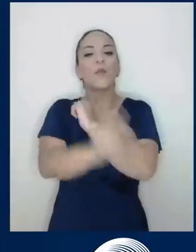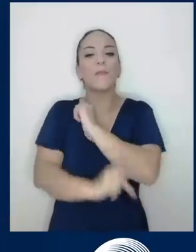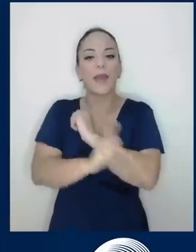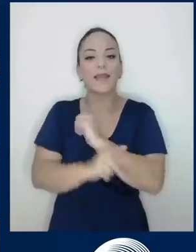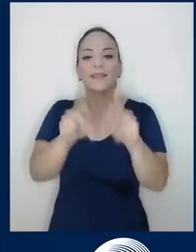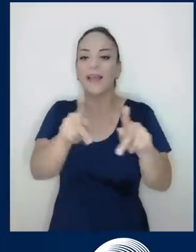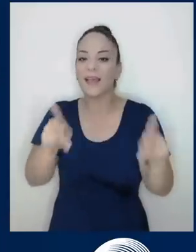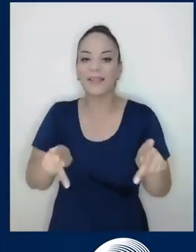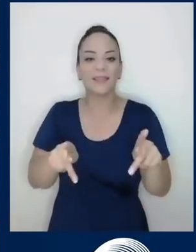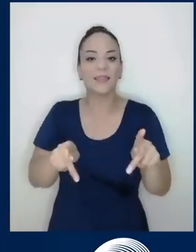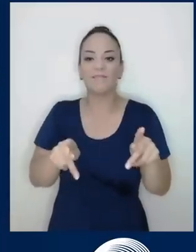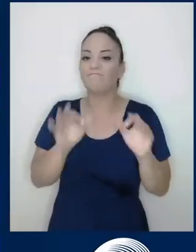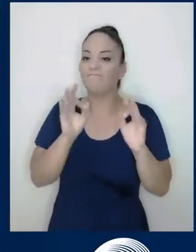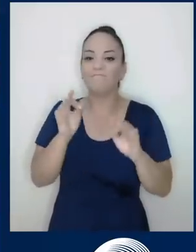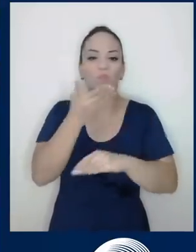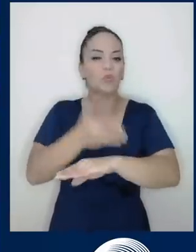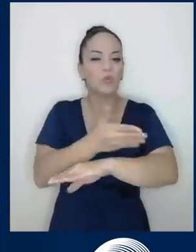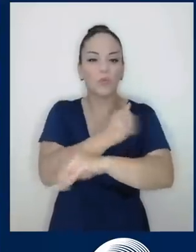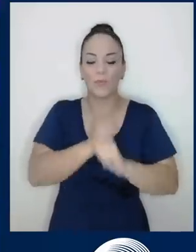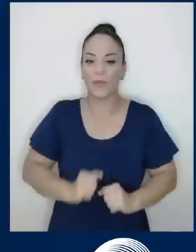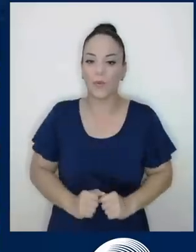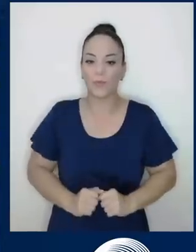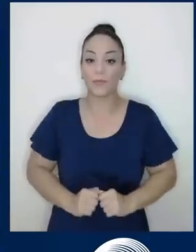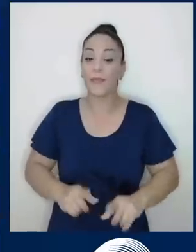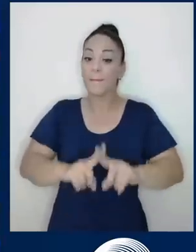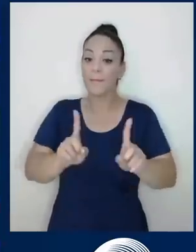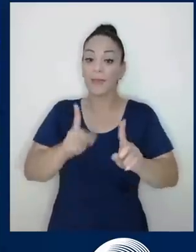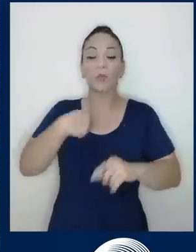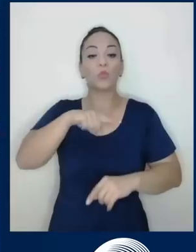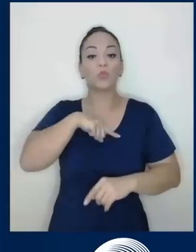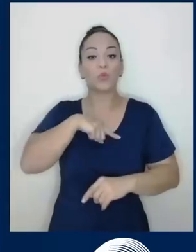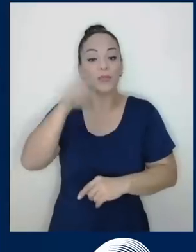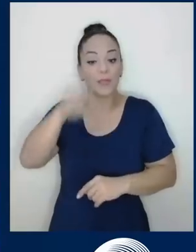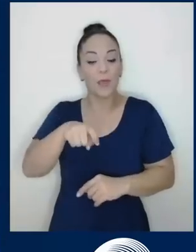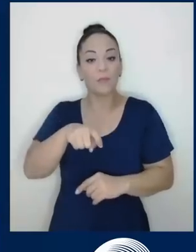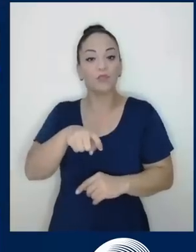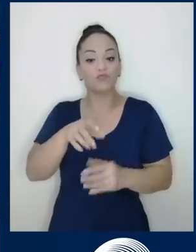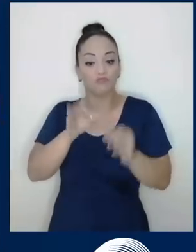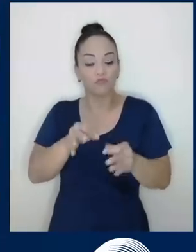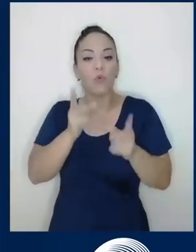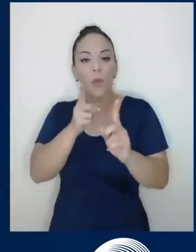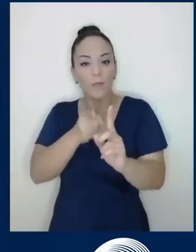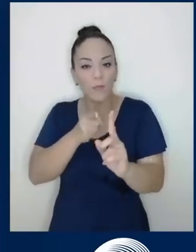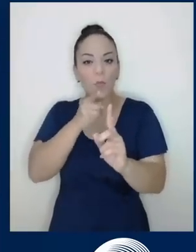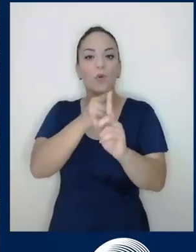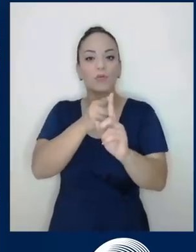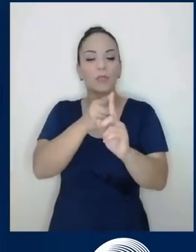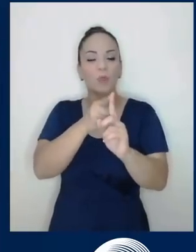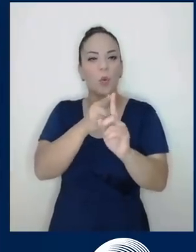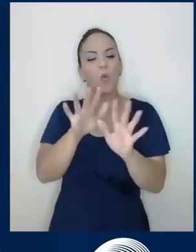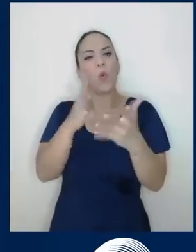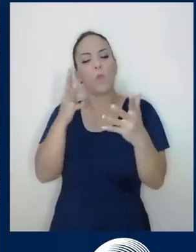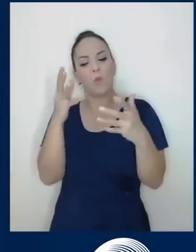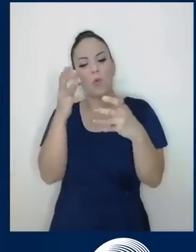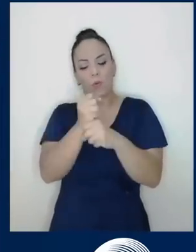día esté mejor. Sin embargo, cuando tuvimos que definir ese propósito en pocas palabras,